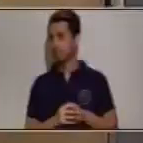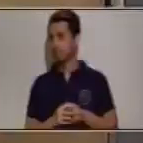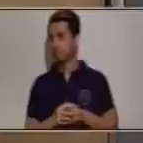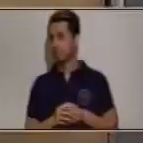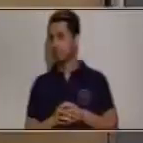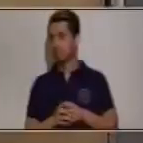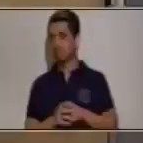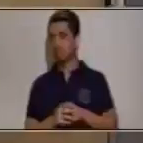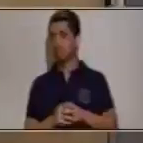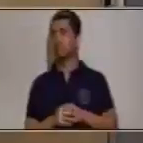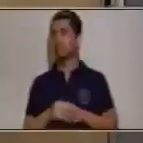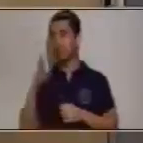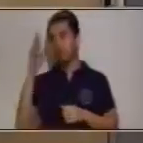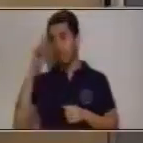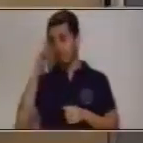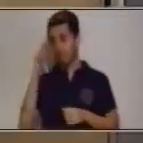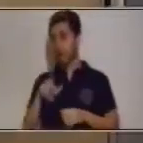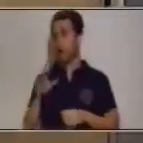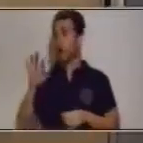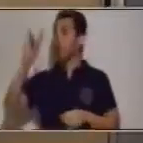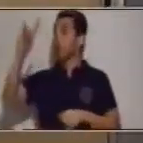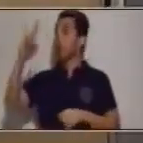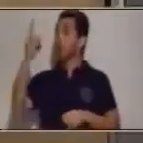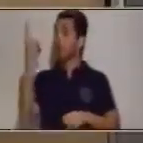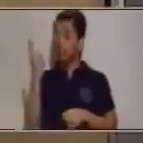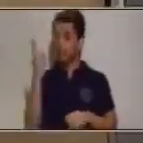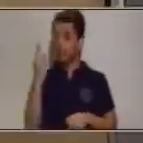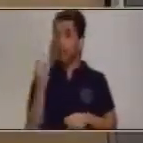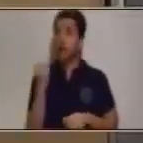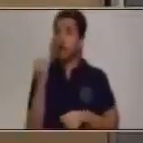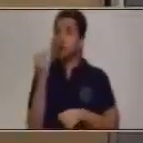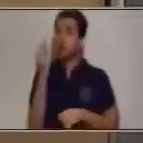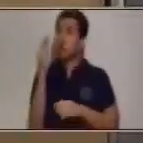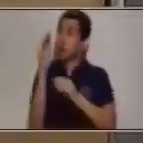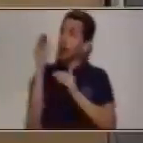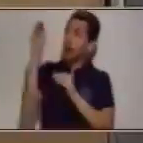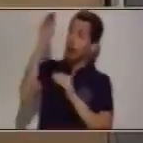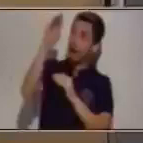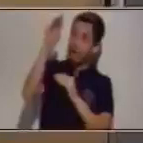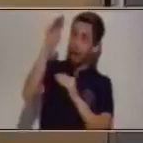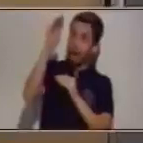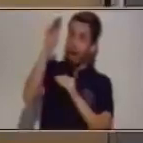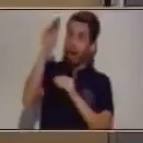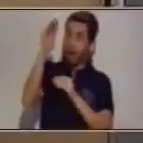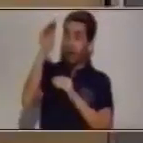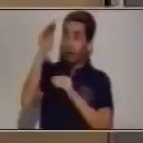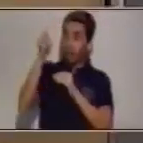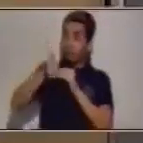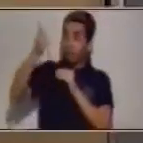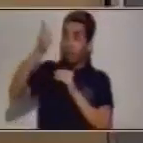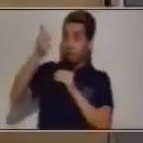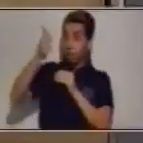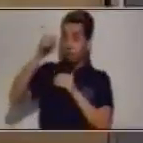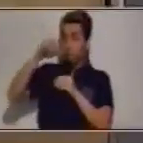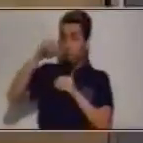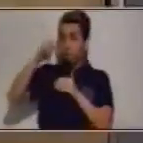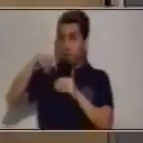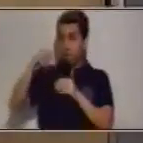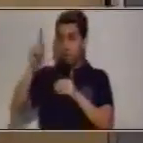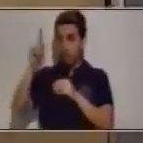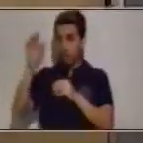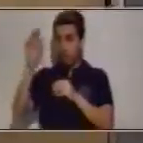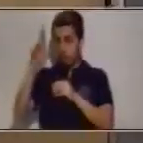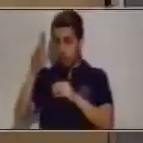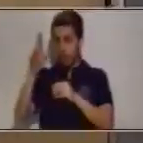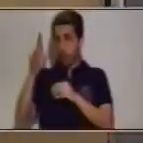cuando del lado de las unidades el número de arriba el minuendo es mayor al sustraendo y